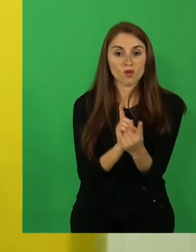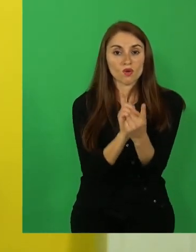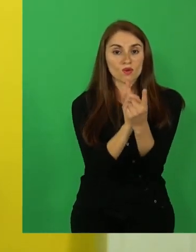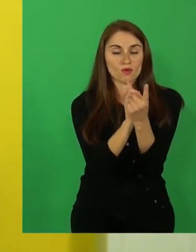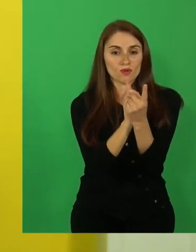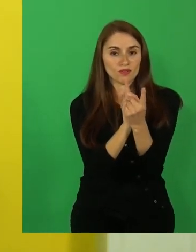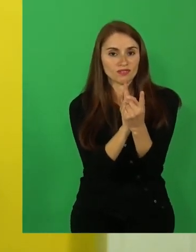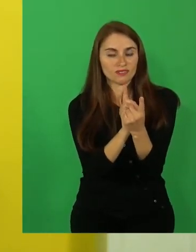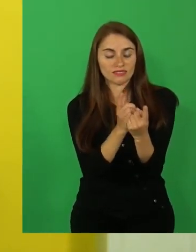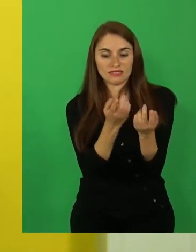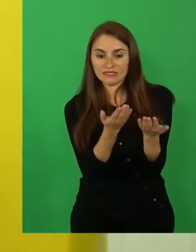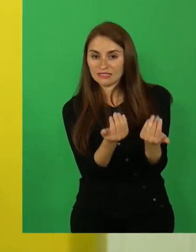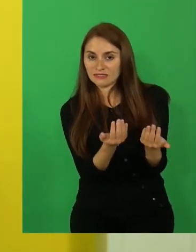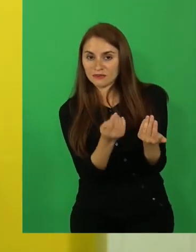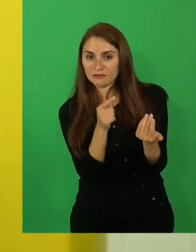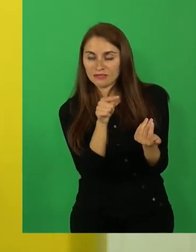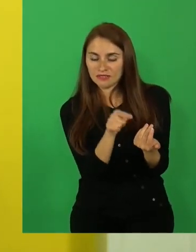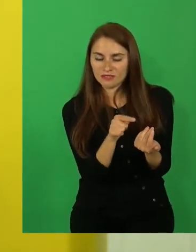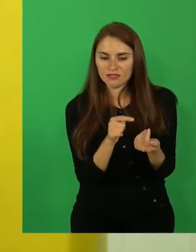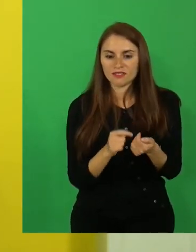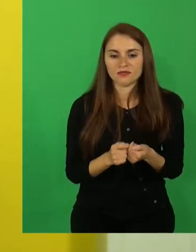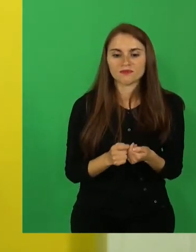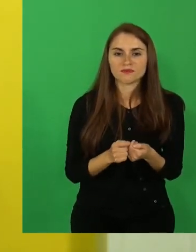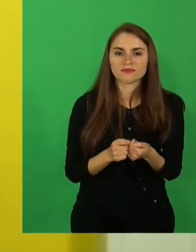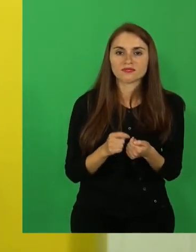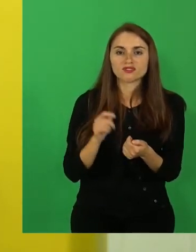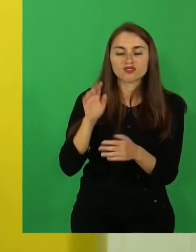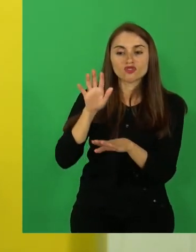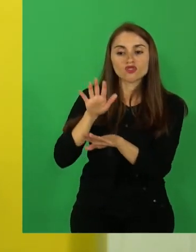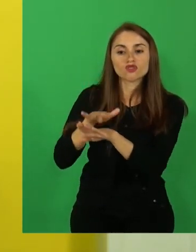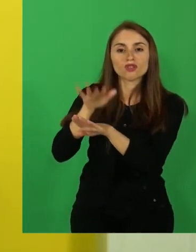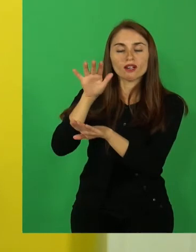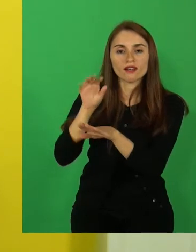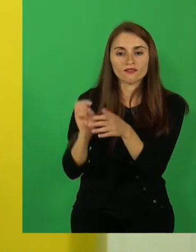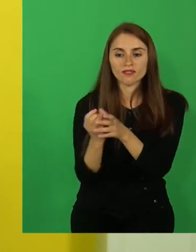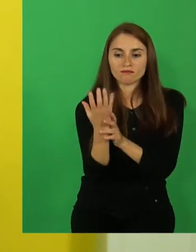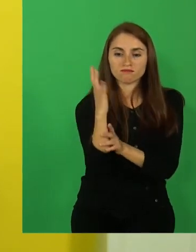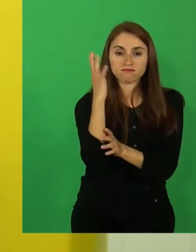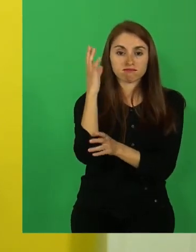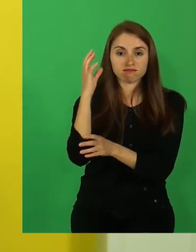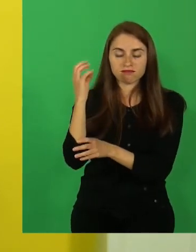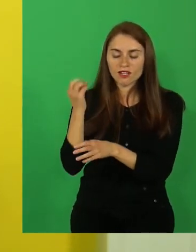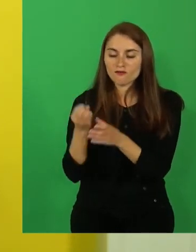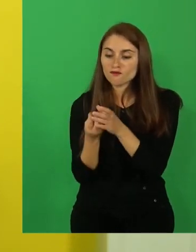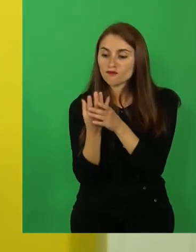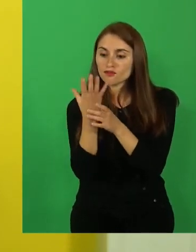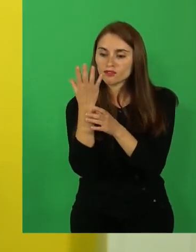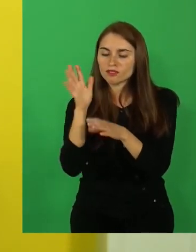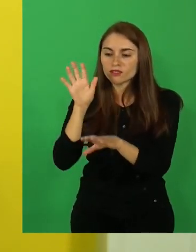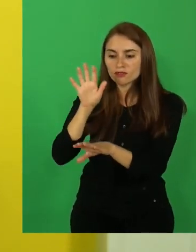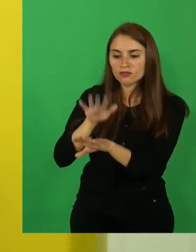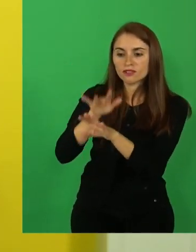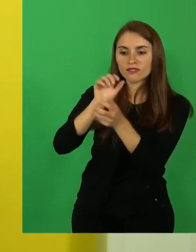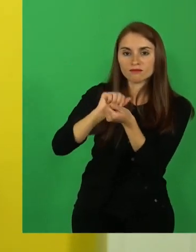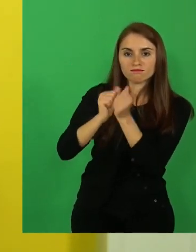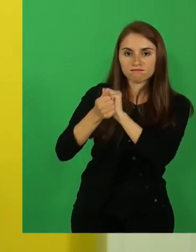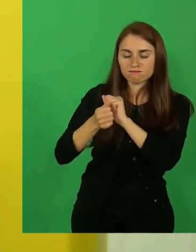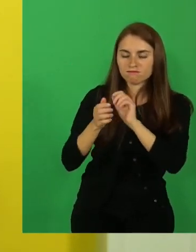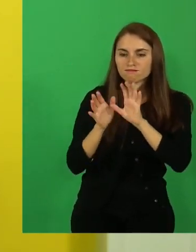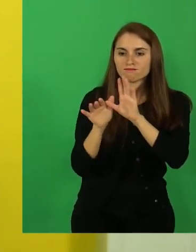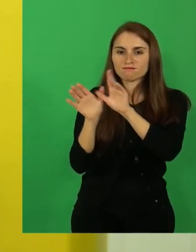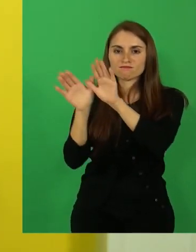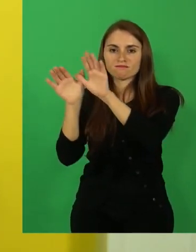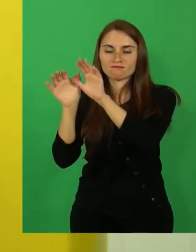ser que la estaba esperando, tocaba estas hierbas y flores y ellas se iban transformando